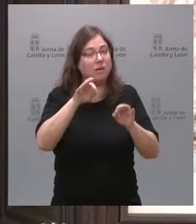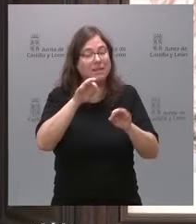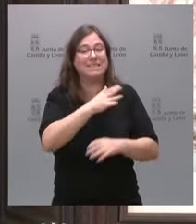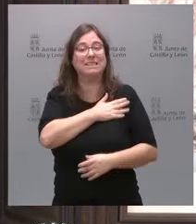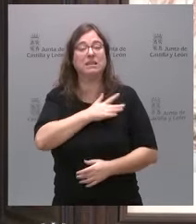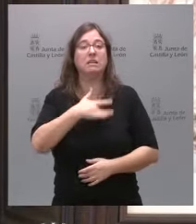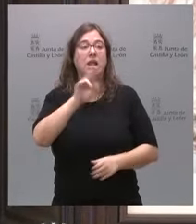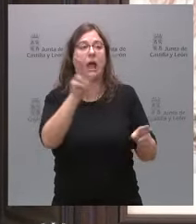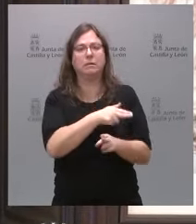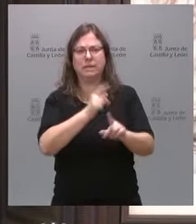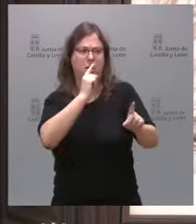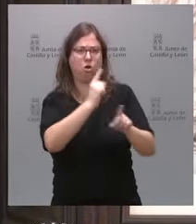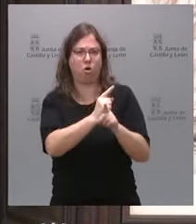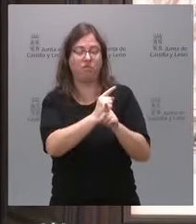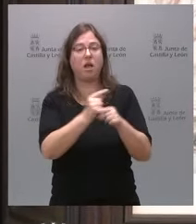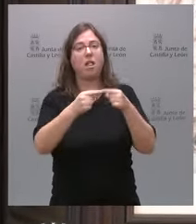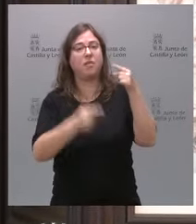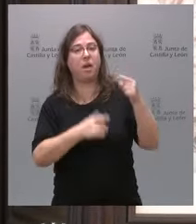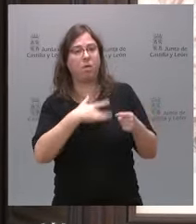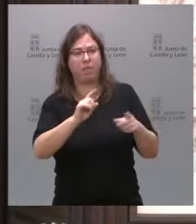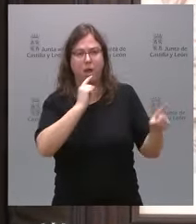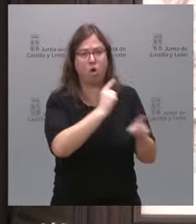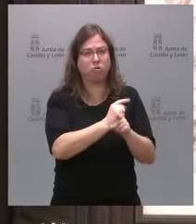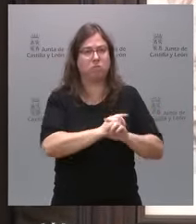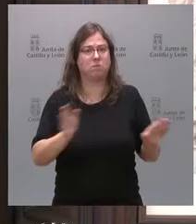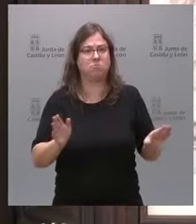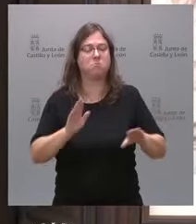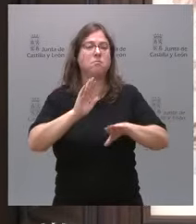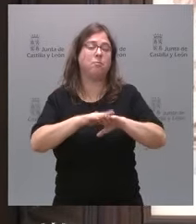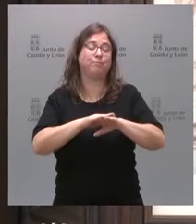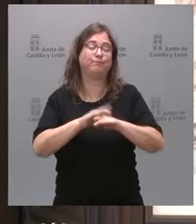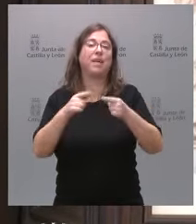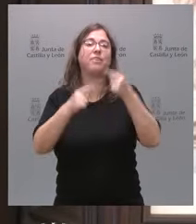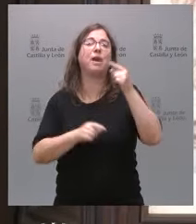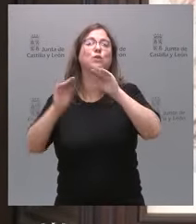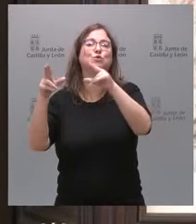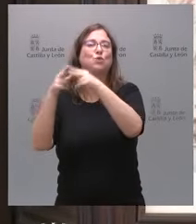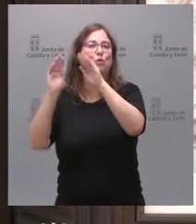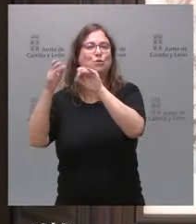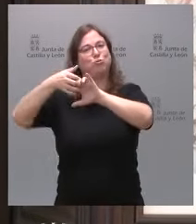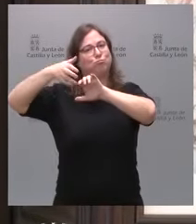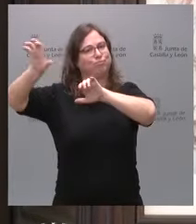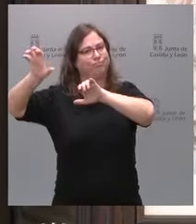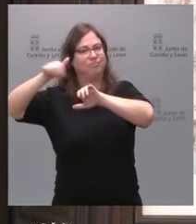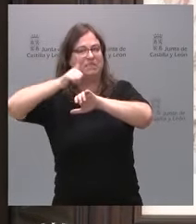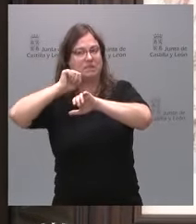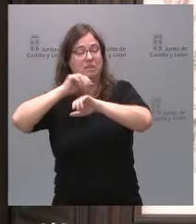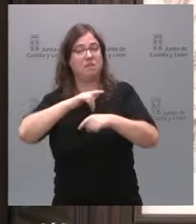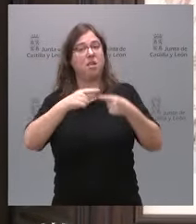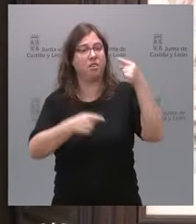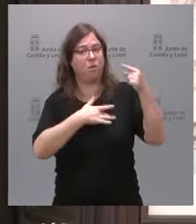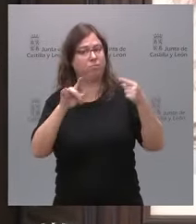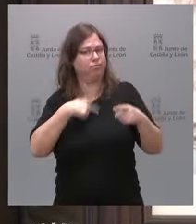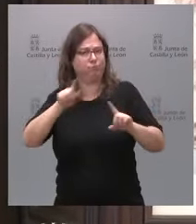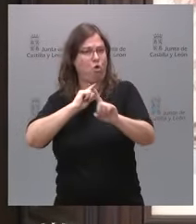amnistía, es recurrir el perdón de la deuda a los socios separatistas de Sánchez. Mire,